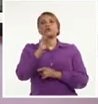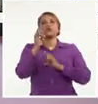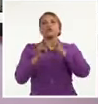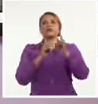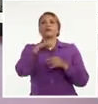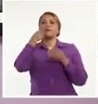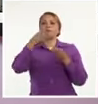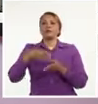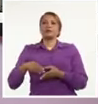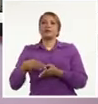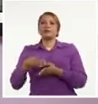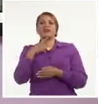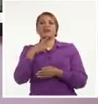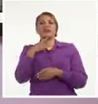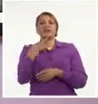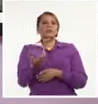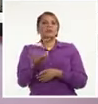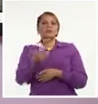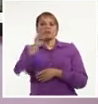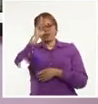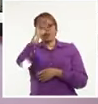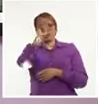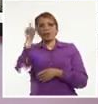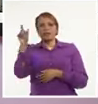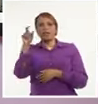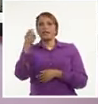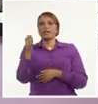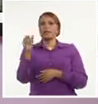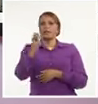fallecieron, que sucedió en el hospital materno infantil de 10 de octubre.